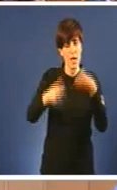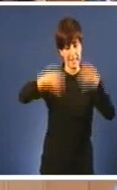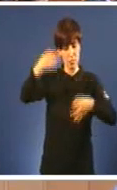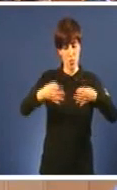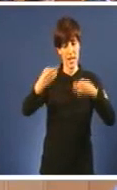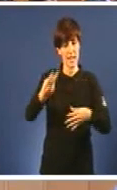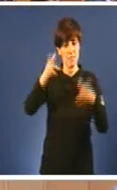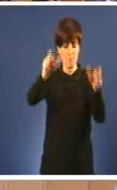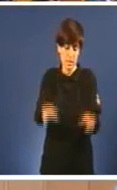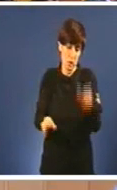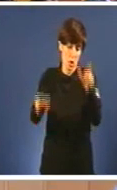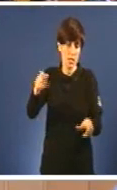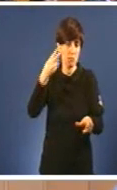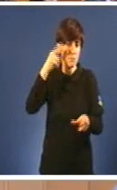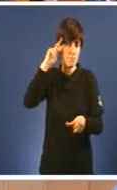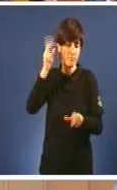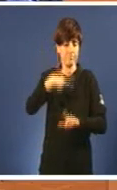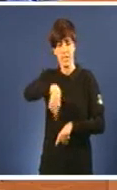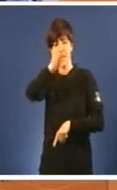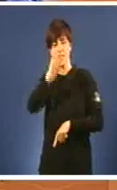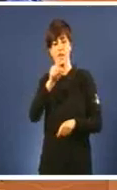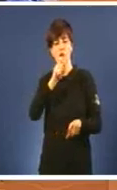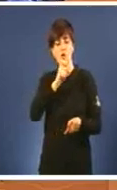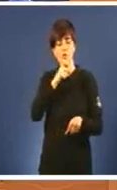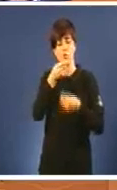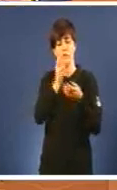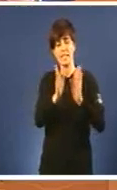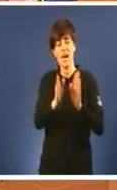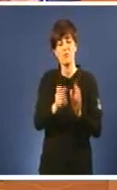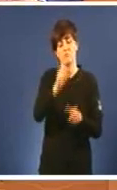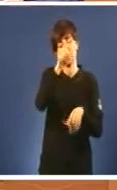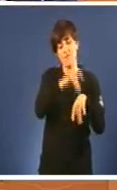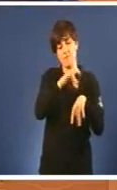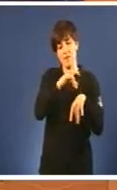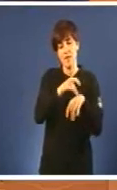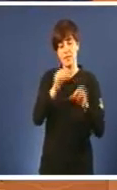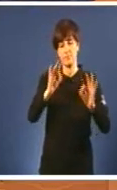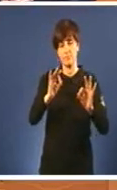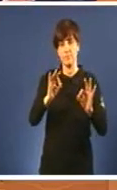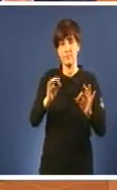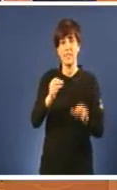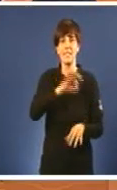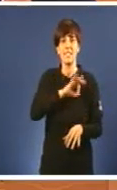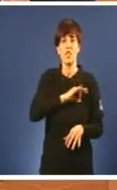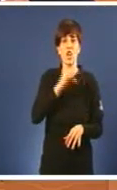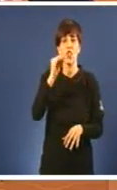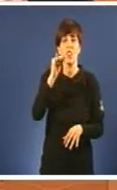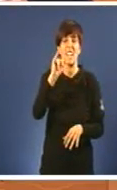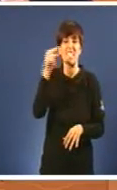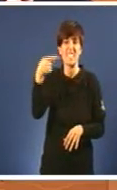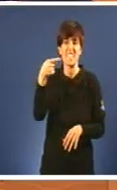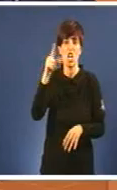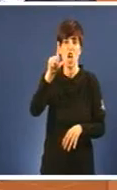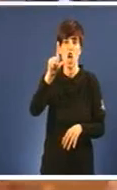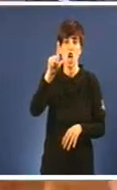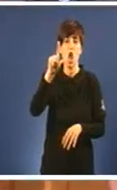tratar O como tratar Unha enfermedad determinada O señor Diz Lois Eu estou de acordo Con o señor